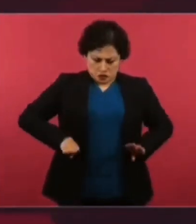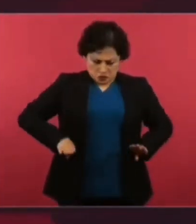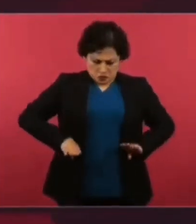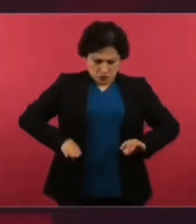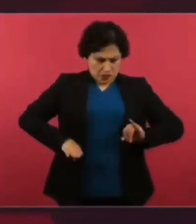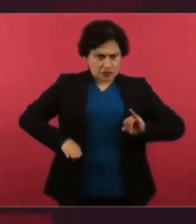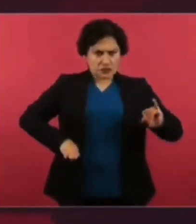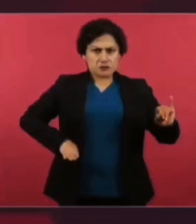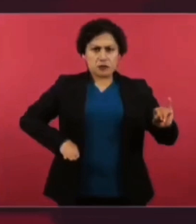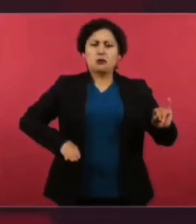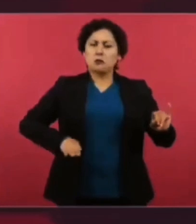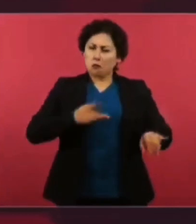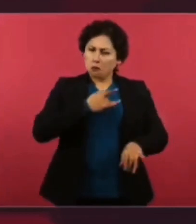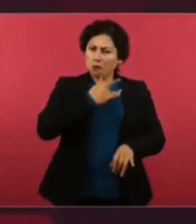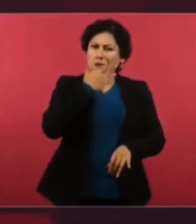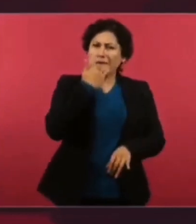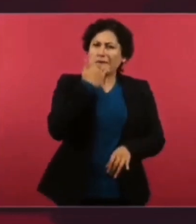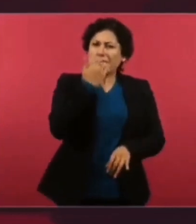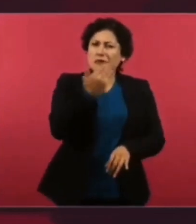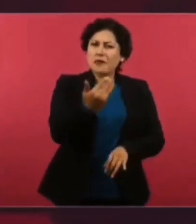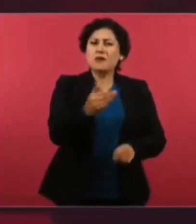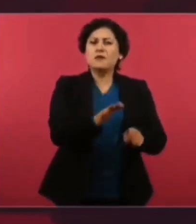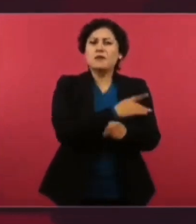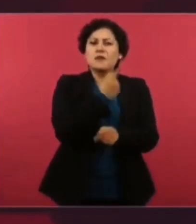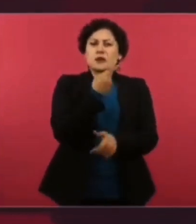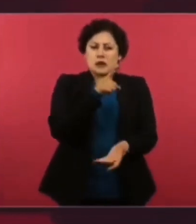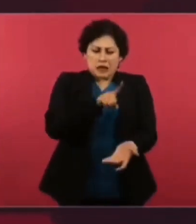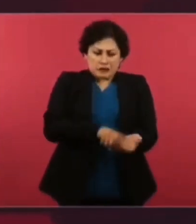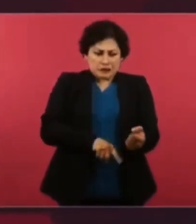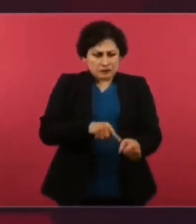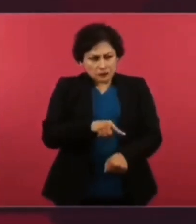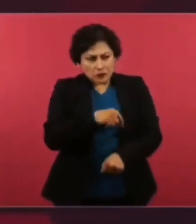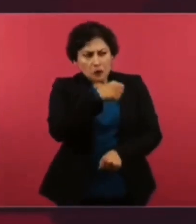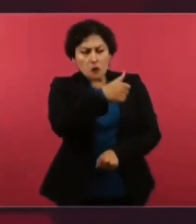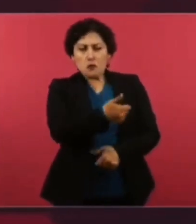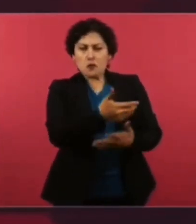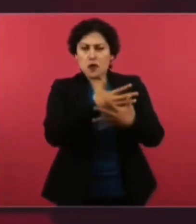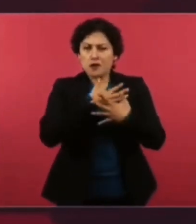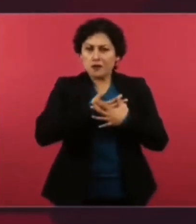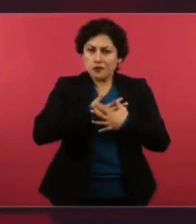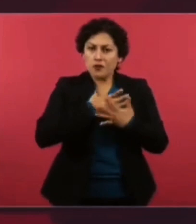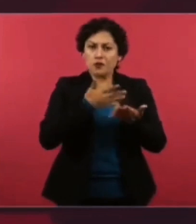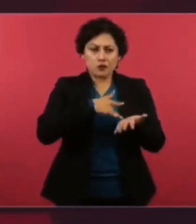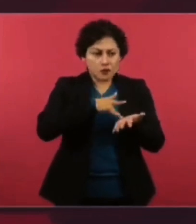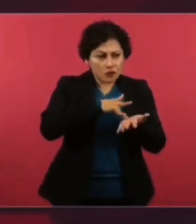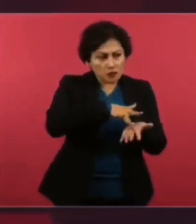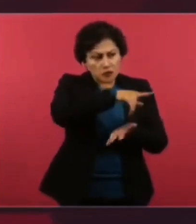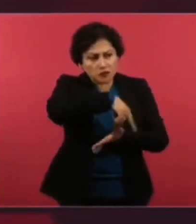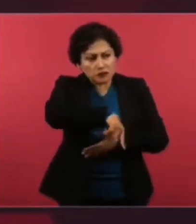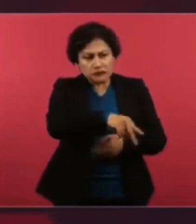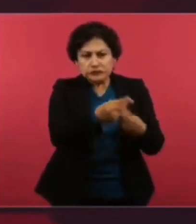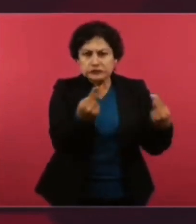se está llevando a la práctica, al principio del amor, al prójimo y se está ayudando a los más